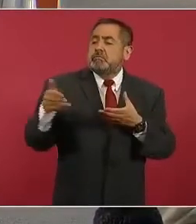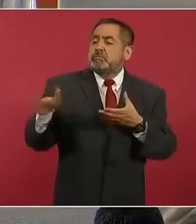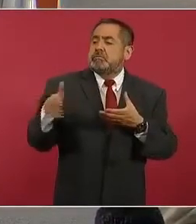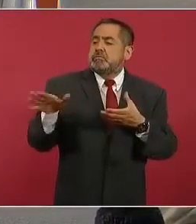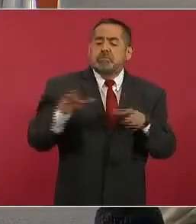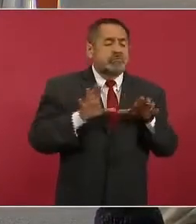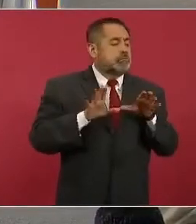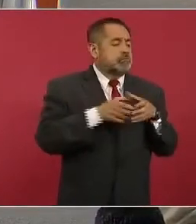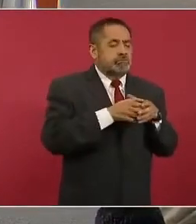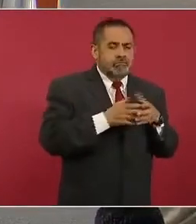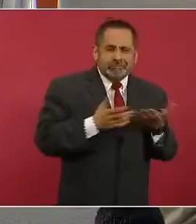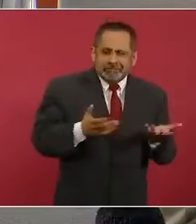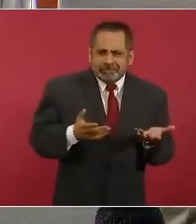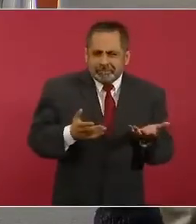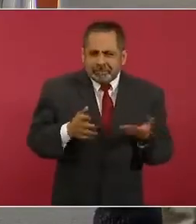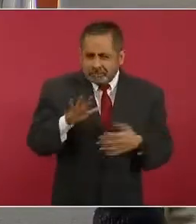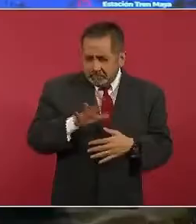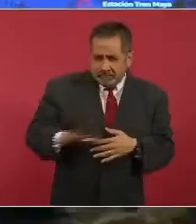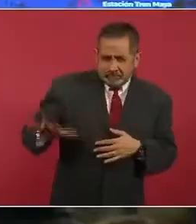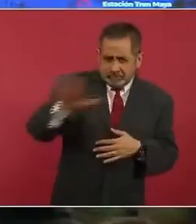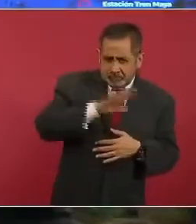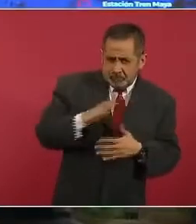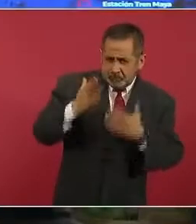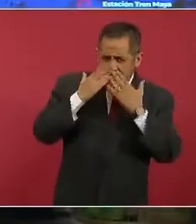que no vive gente aquí